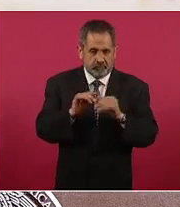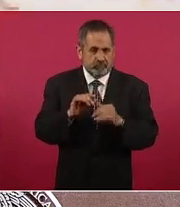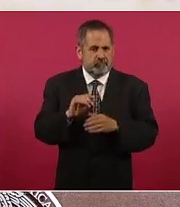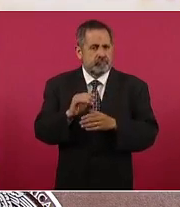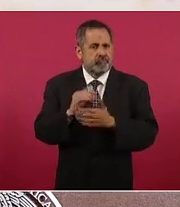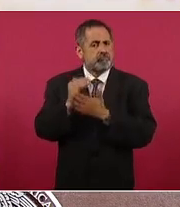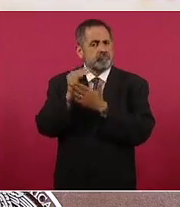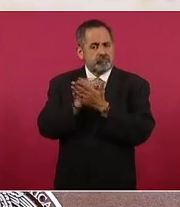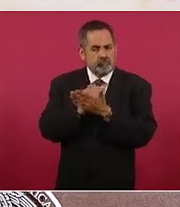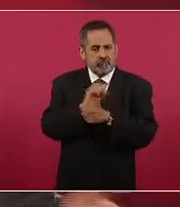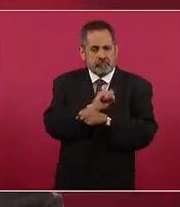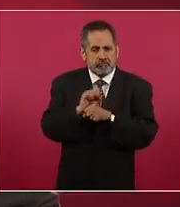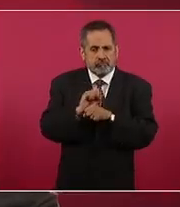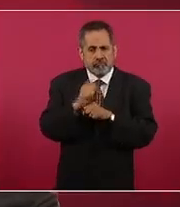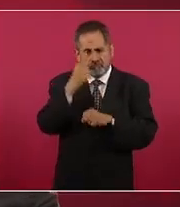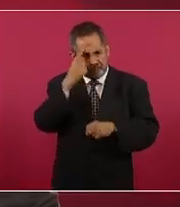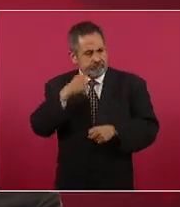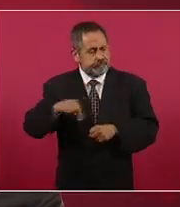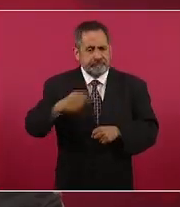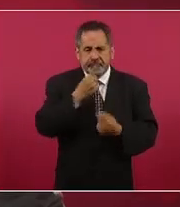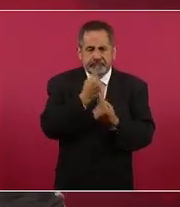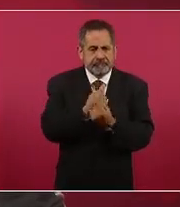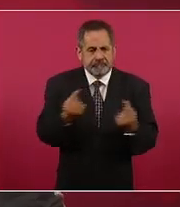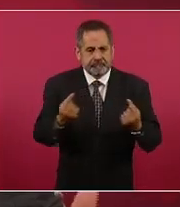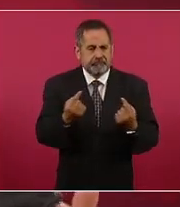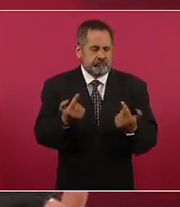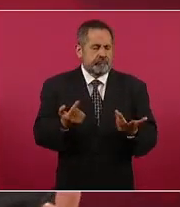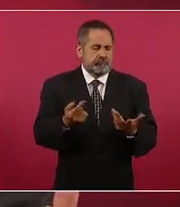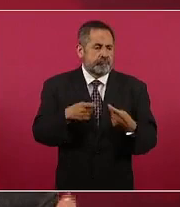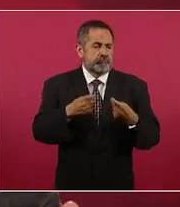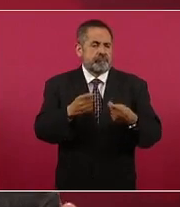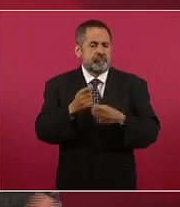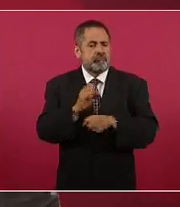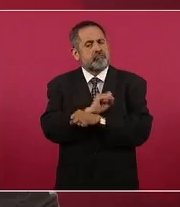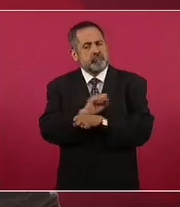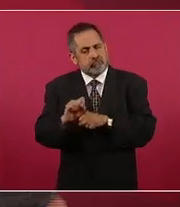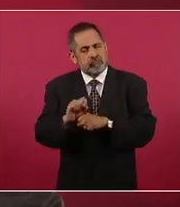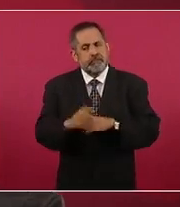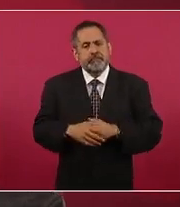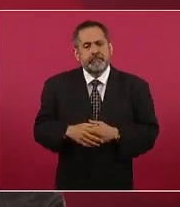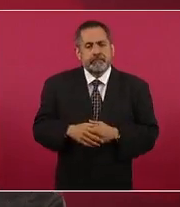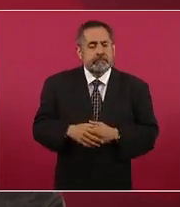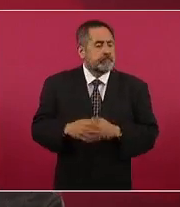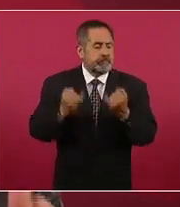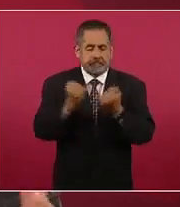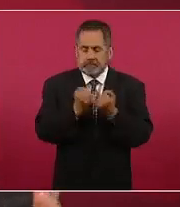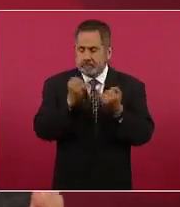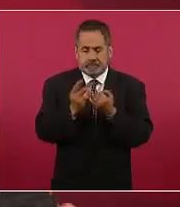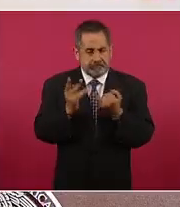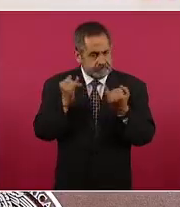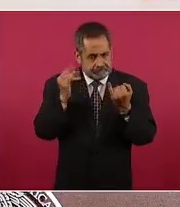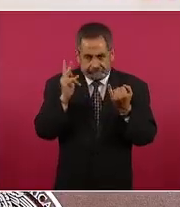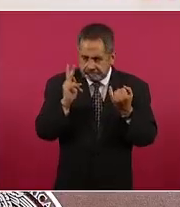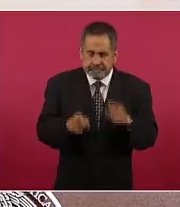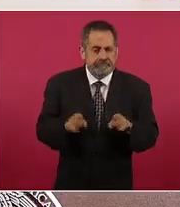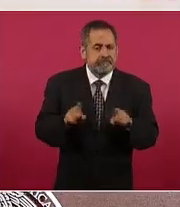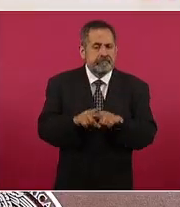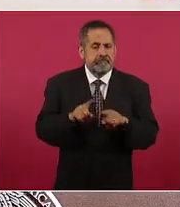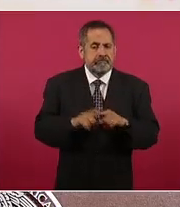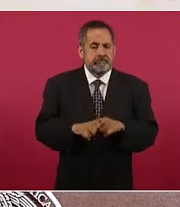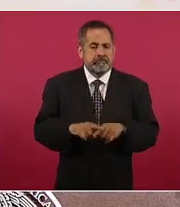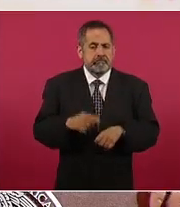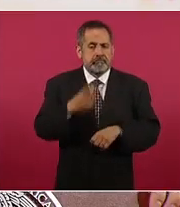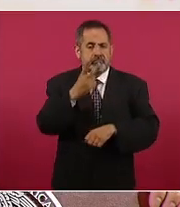porque está adaptada para niños tan pequeñitos el esquema de vacunación es igual es dos